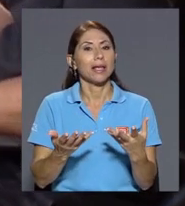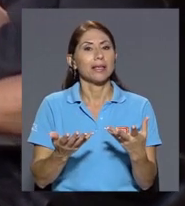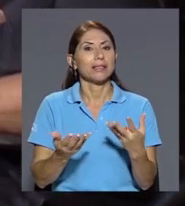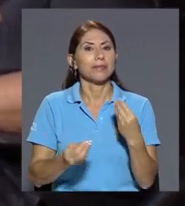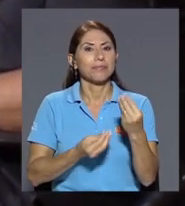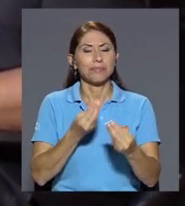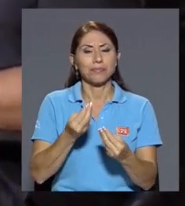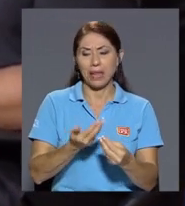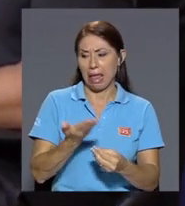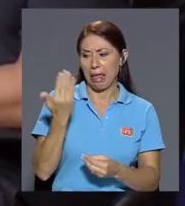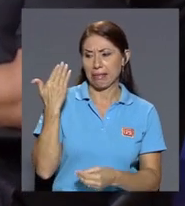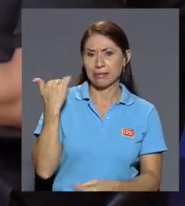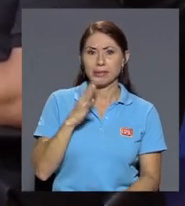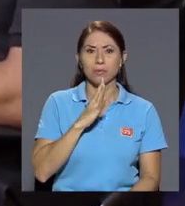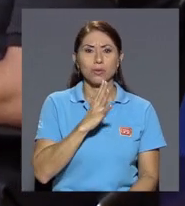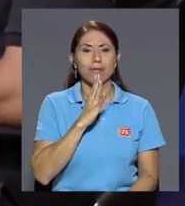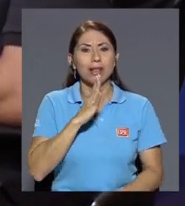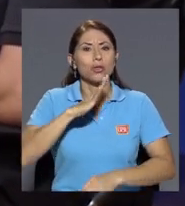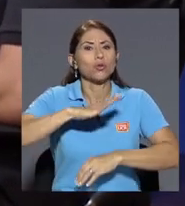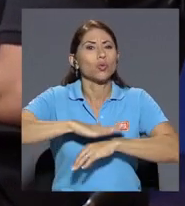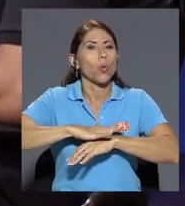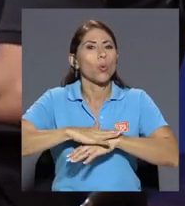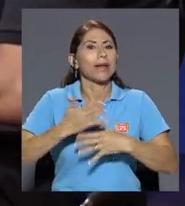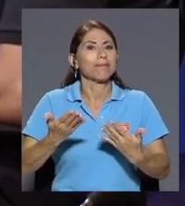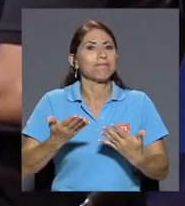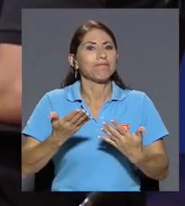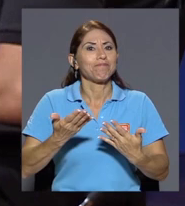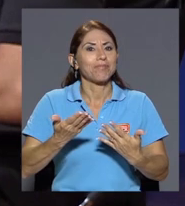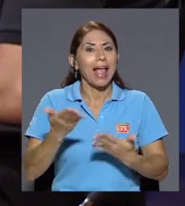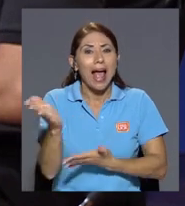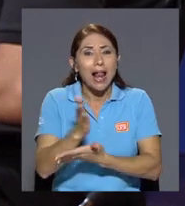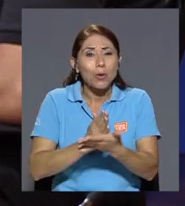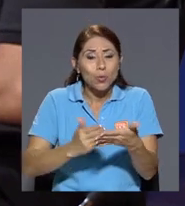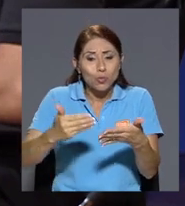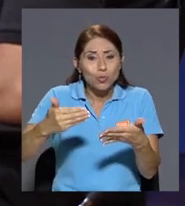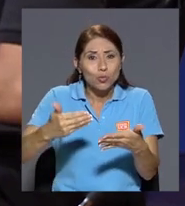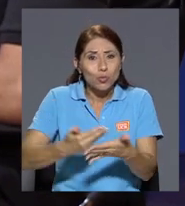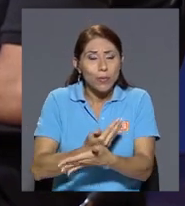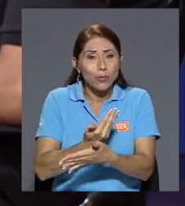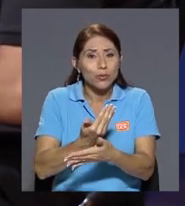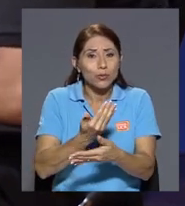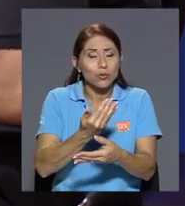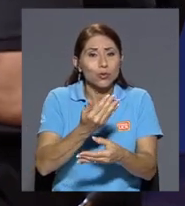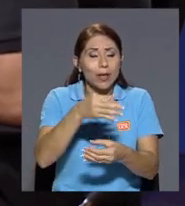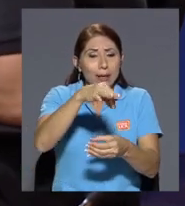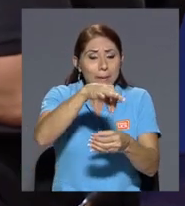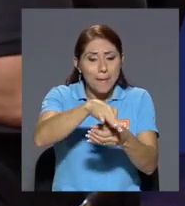bloque anterior que la arbolización nueva que va a recibir